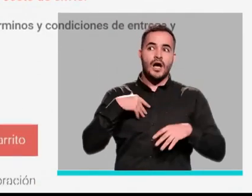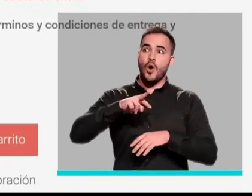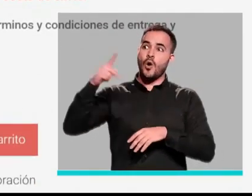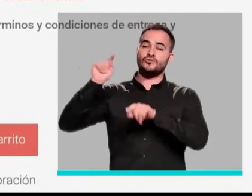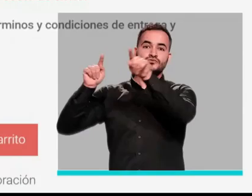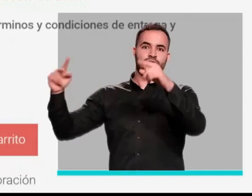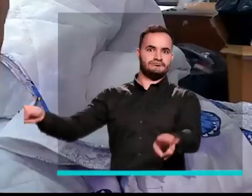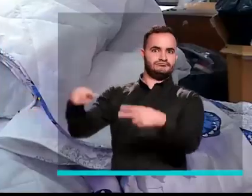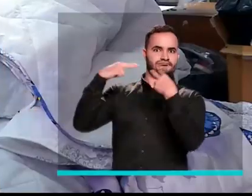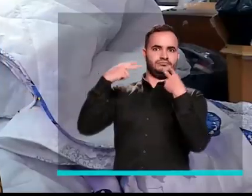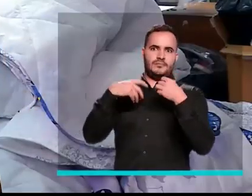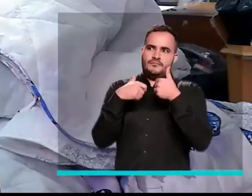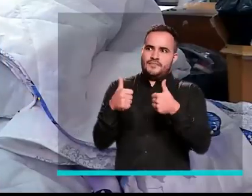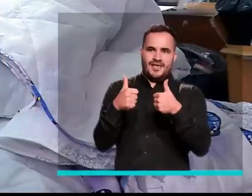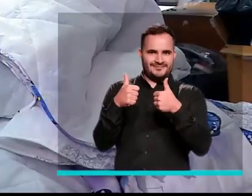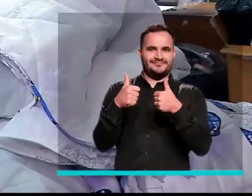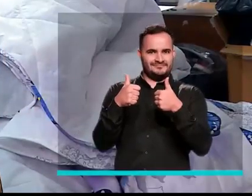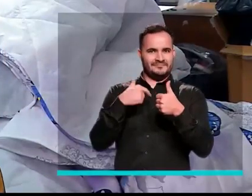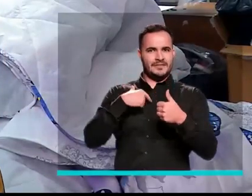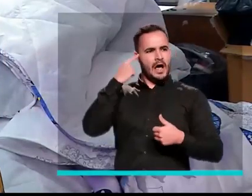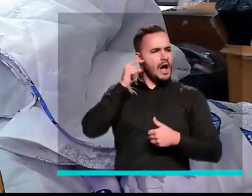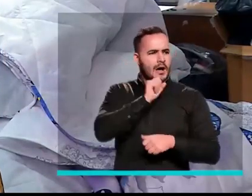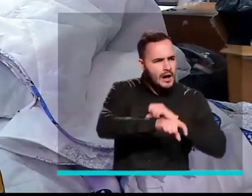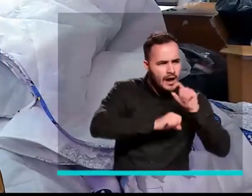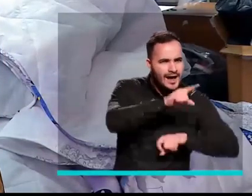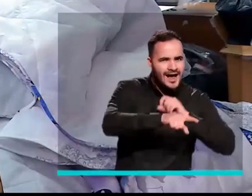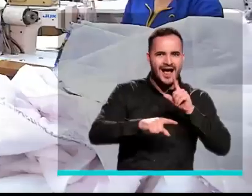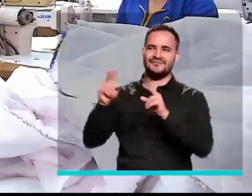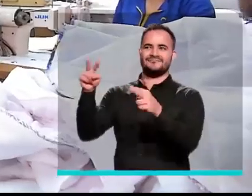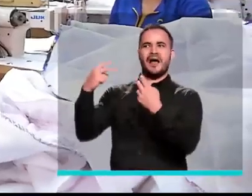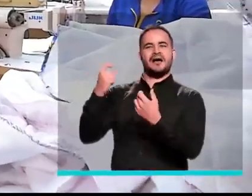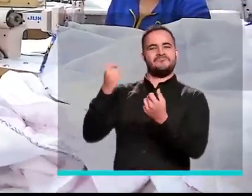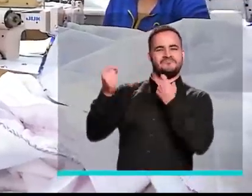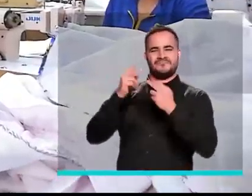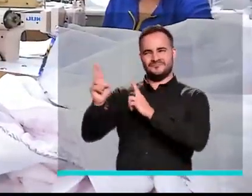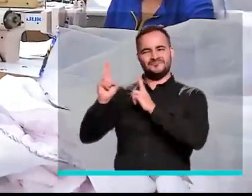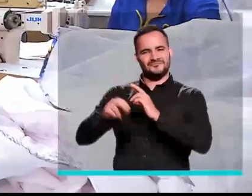Entonces ya la gente le empieza a mirar a uno y le empiezan a preguntar por el producto.